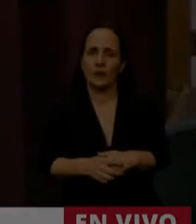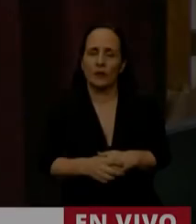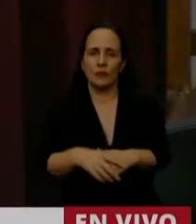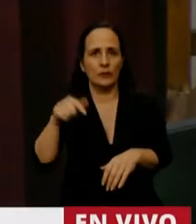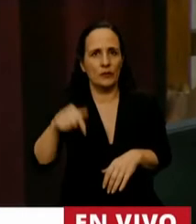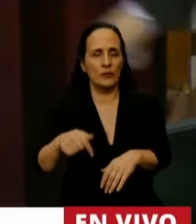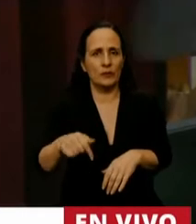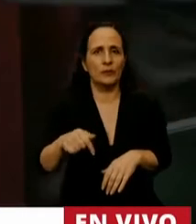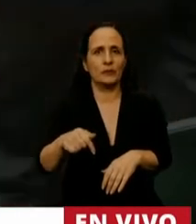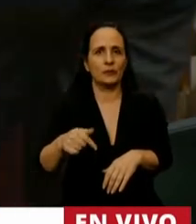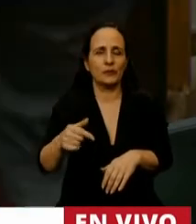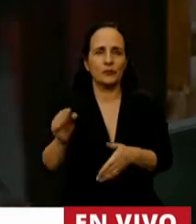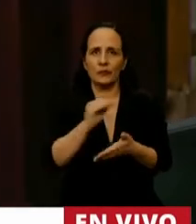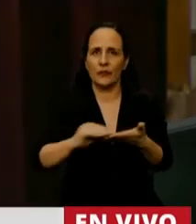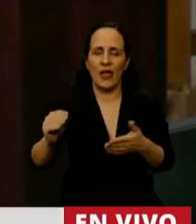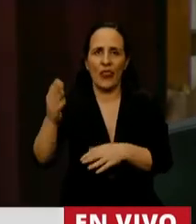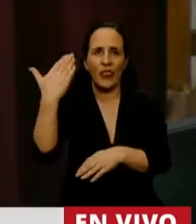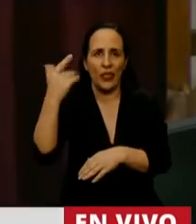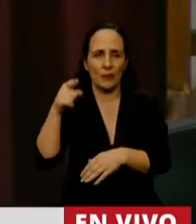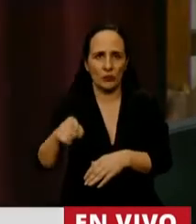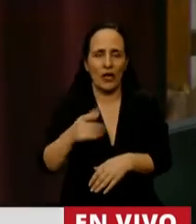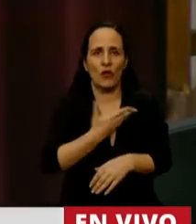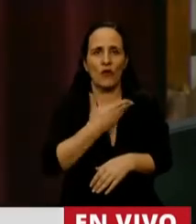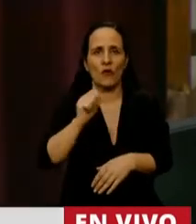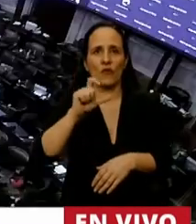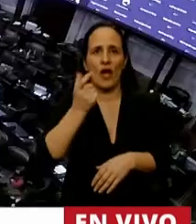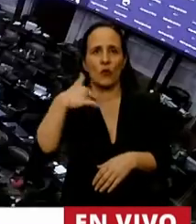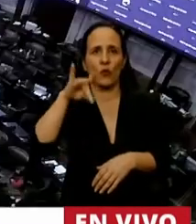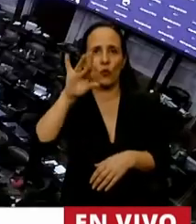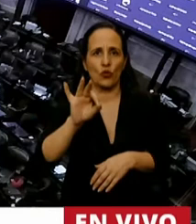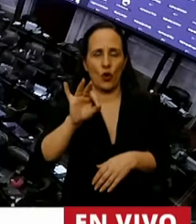Tiene la palabra el diputado Facundo Moyano.